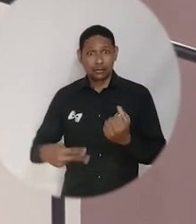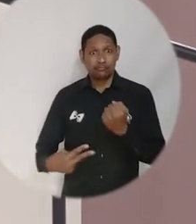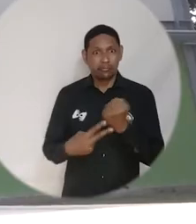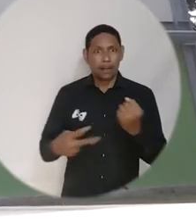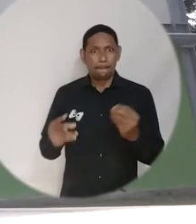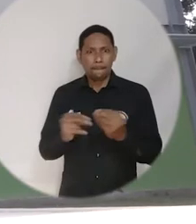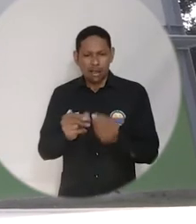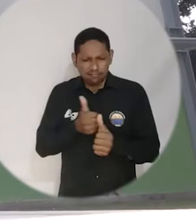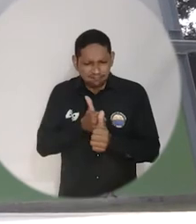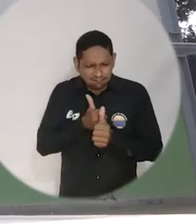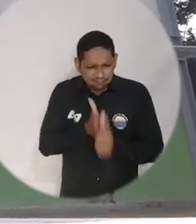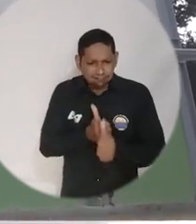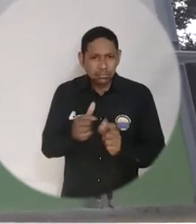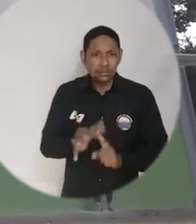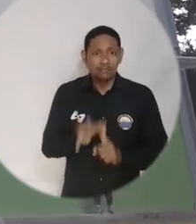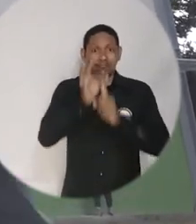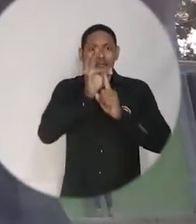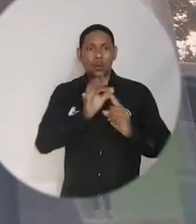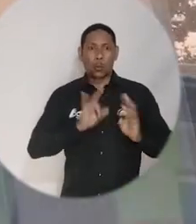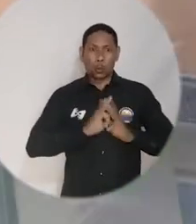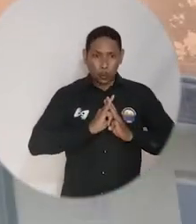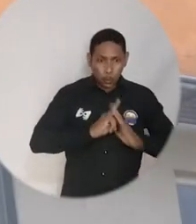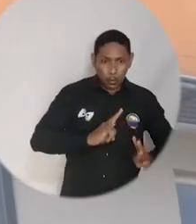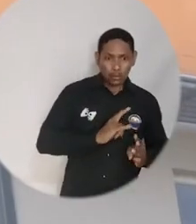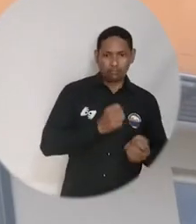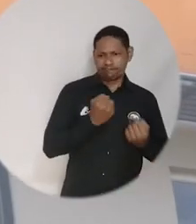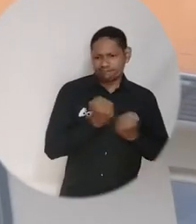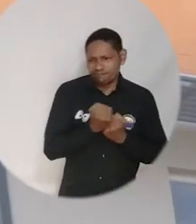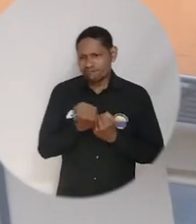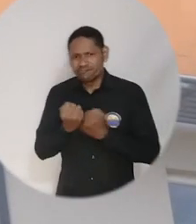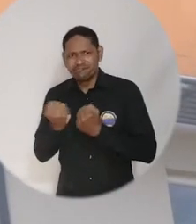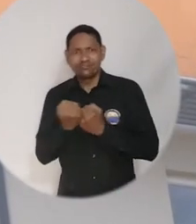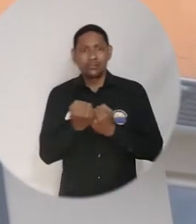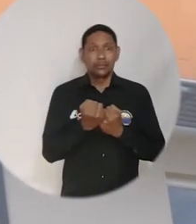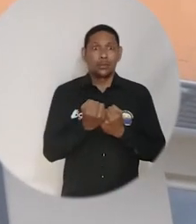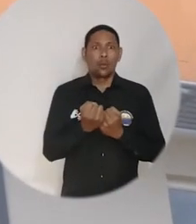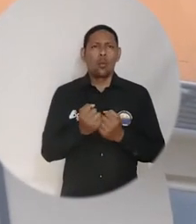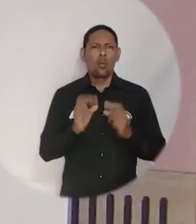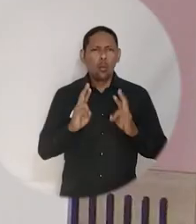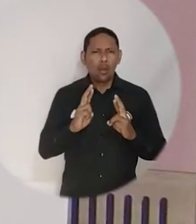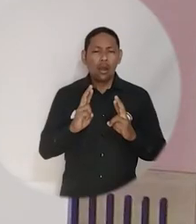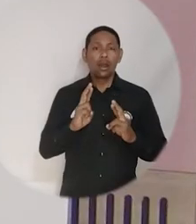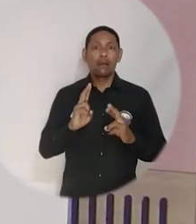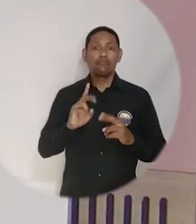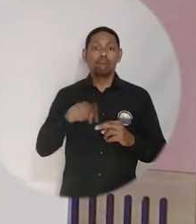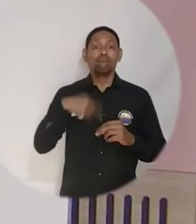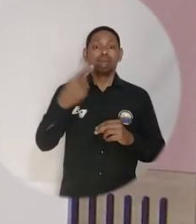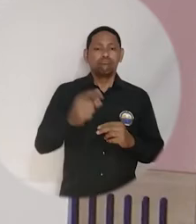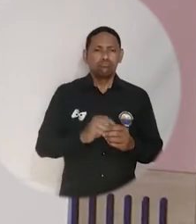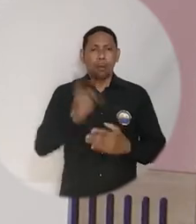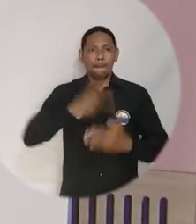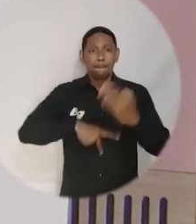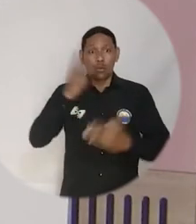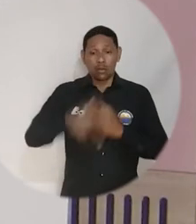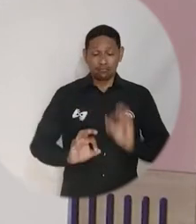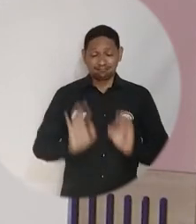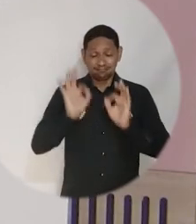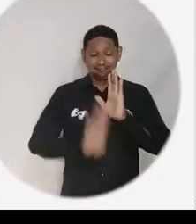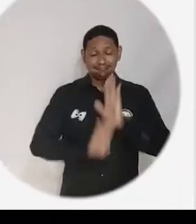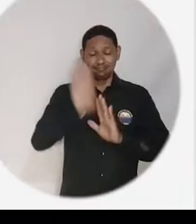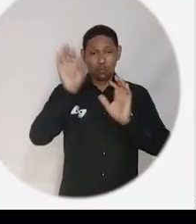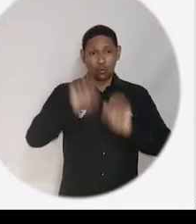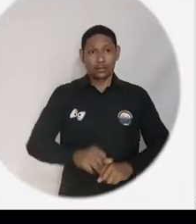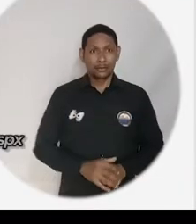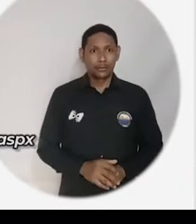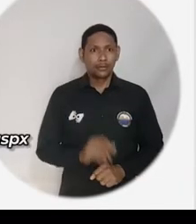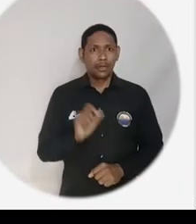SENA y también la mentoría especializada que va a brindar Unimagdalena a través del Centro de Innovación y Emprendimiento y ojalá en un año podamos estar compartiendo proyectos exitosos.